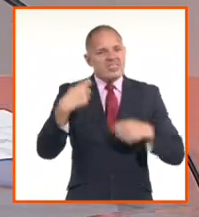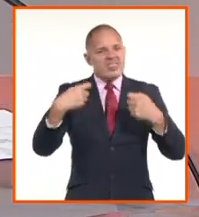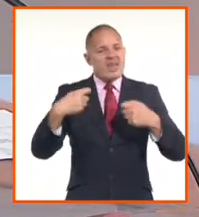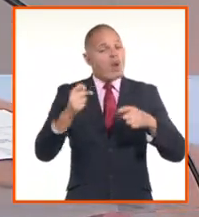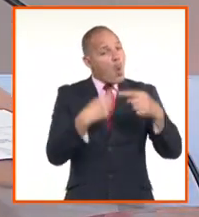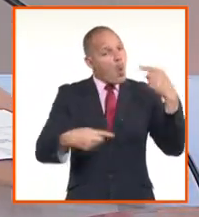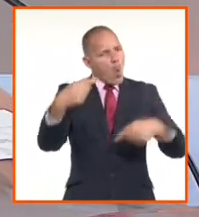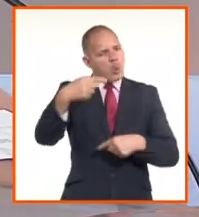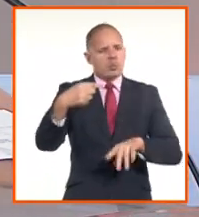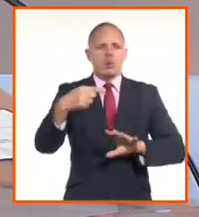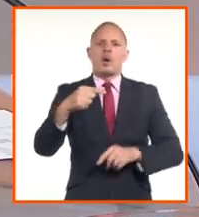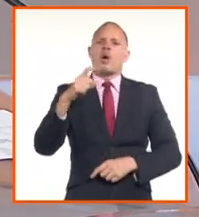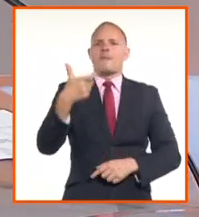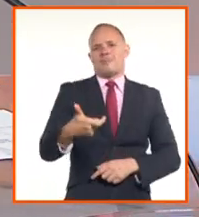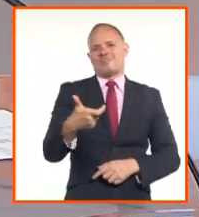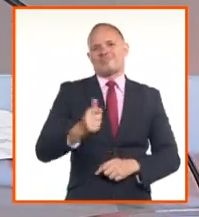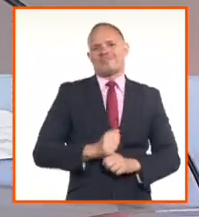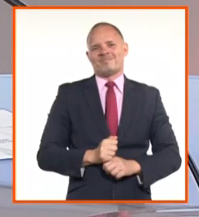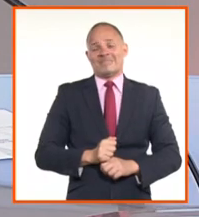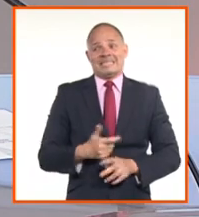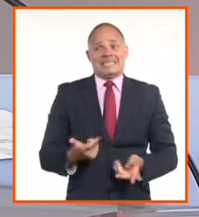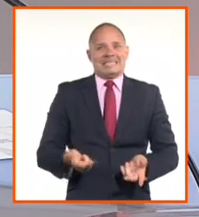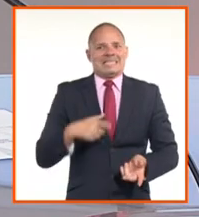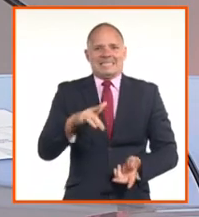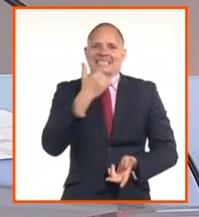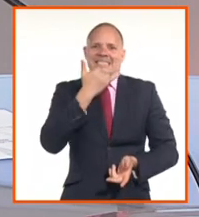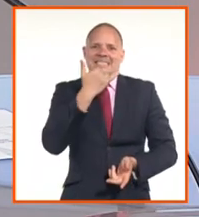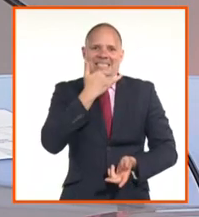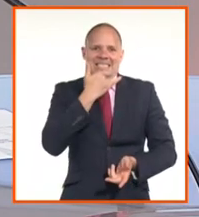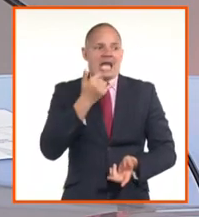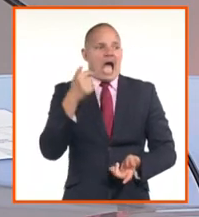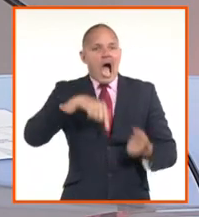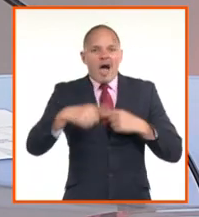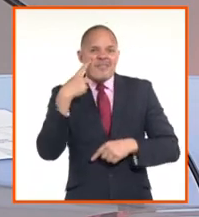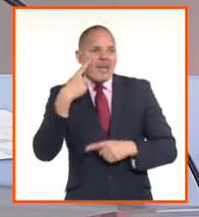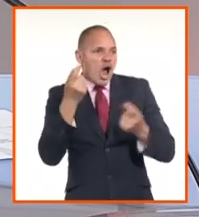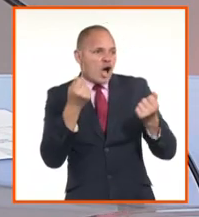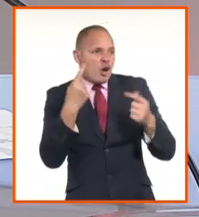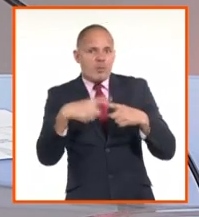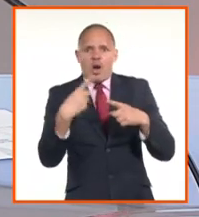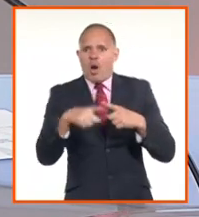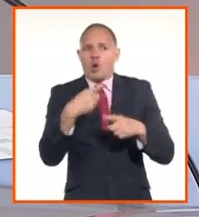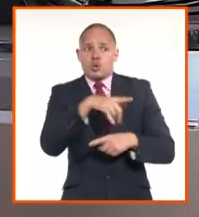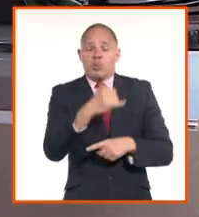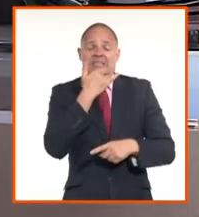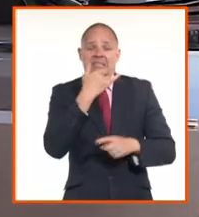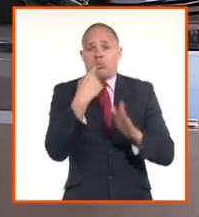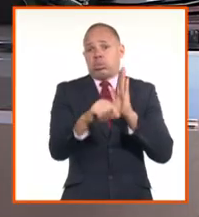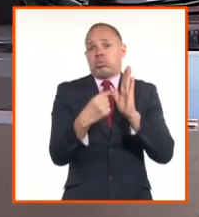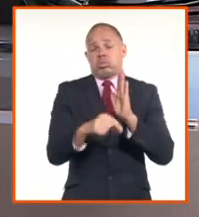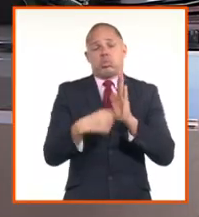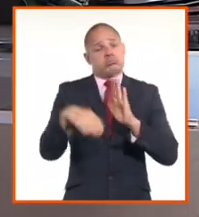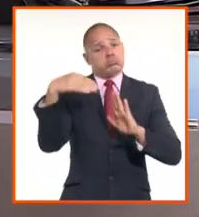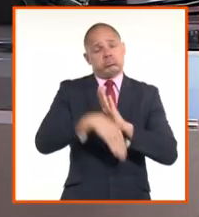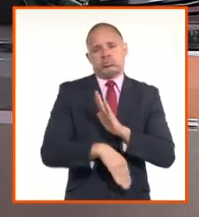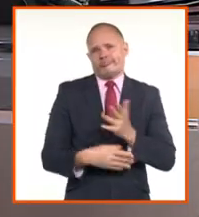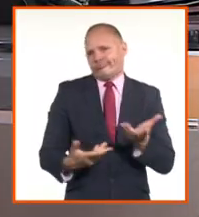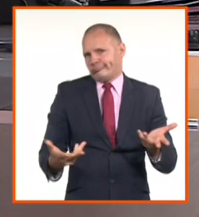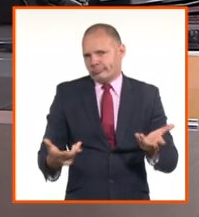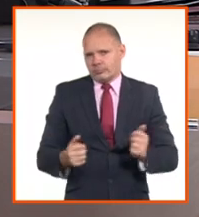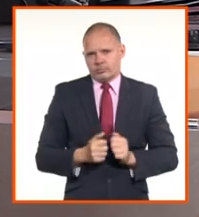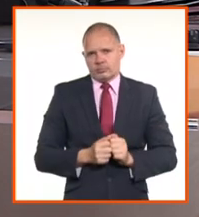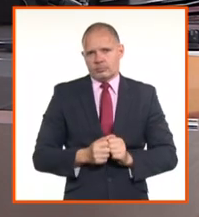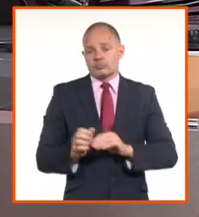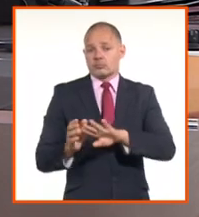realmente eso ha traído en la economía distorsiones, ¿no? Que tenemos que ir corrigiendo. Como usted señalaba, bueno, es un asunto sin